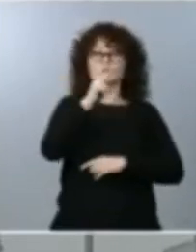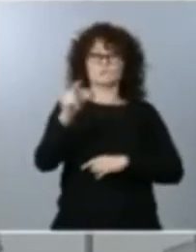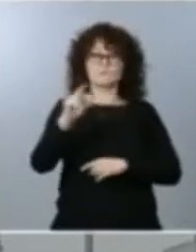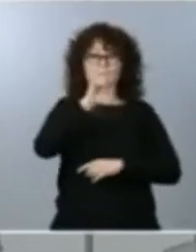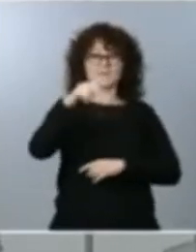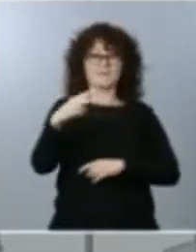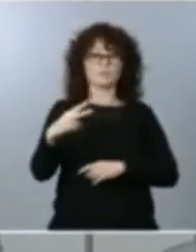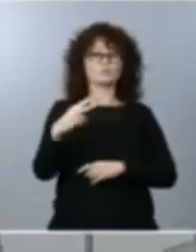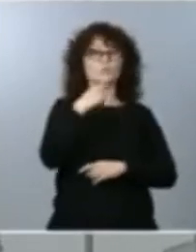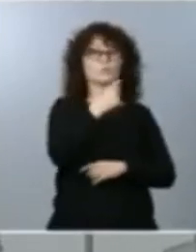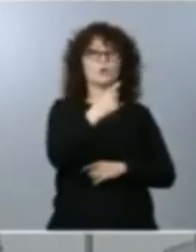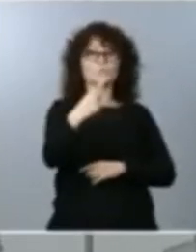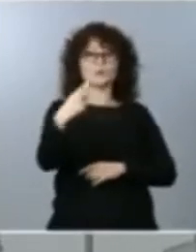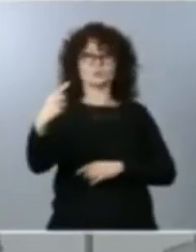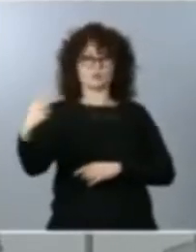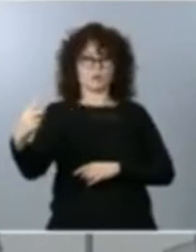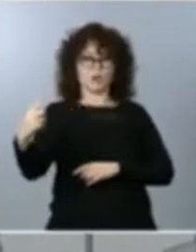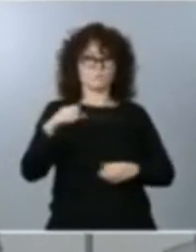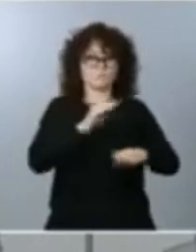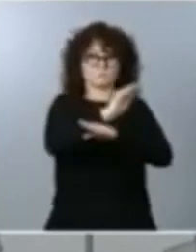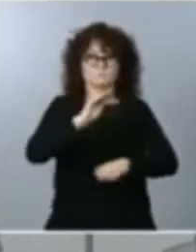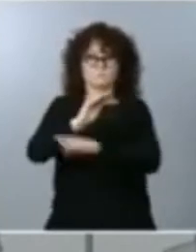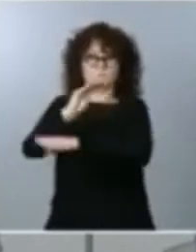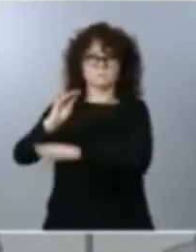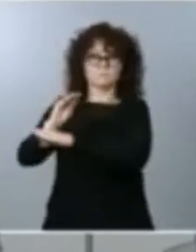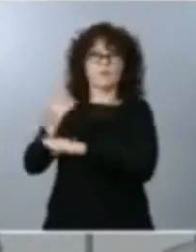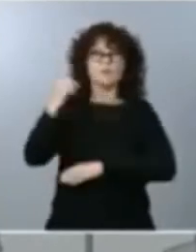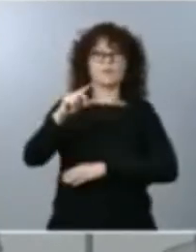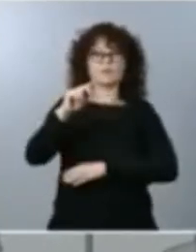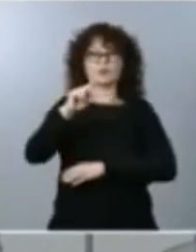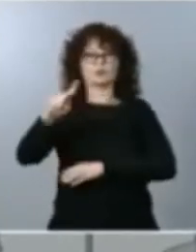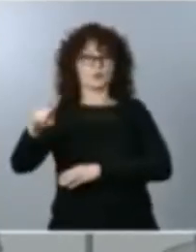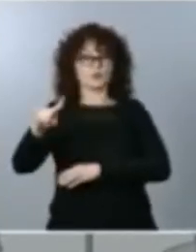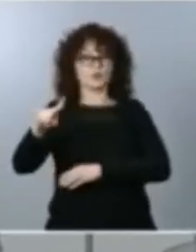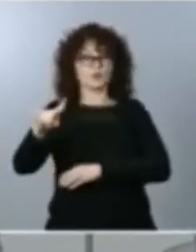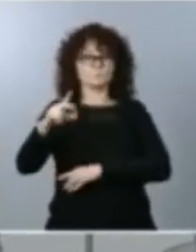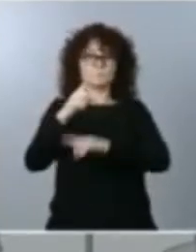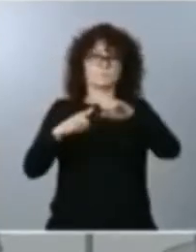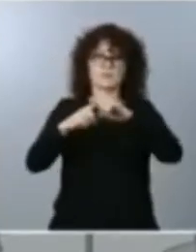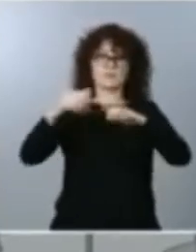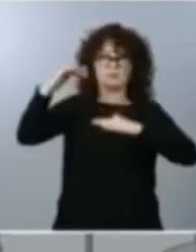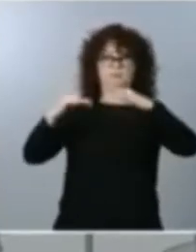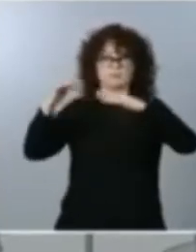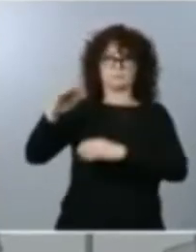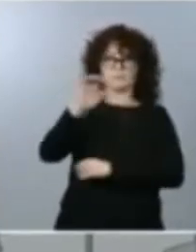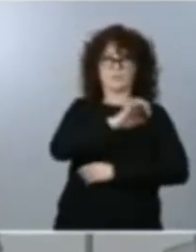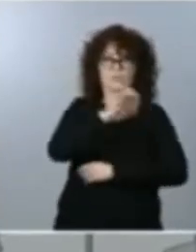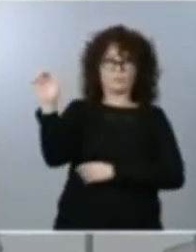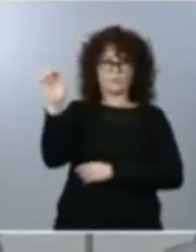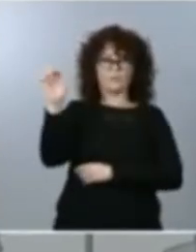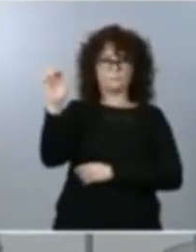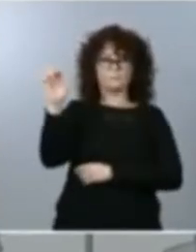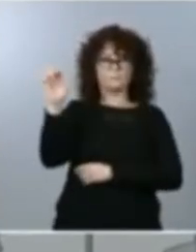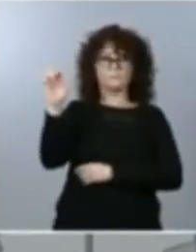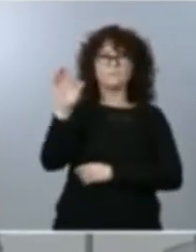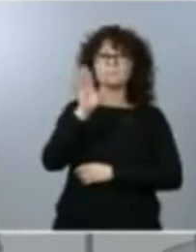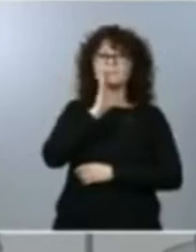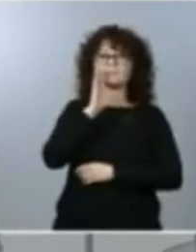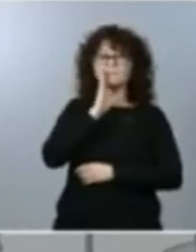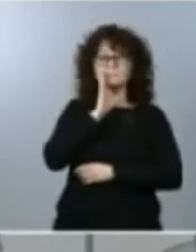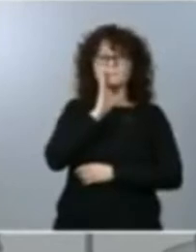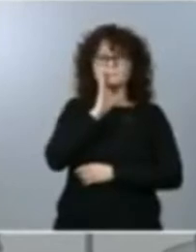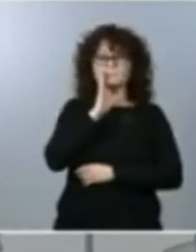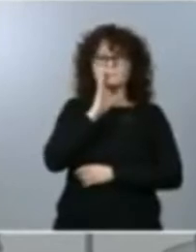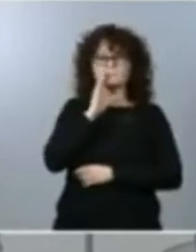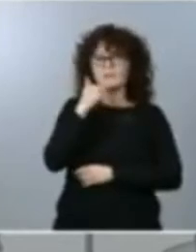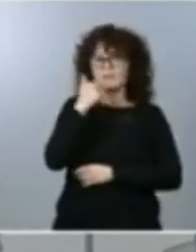frente a los 112 de media europea nos quedan como he dicho antes meses muy duros